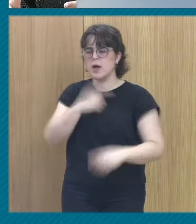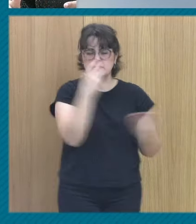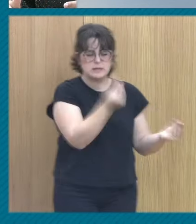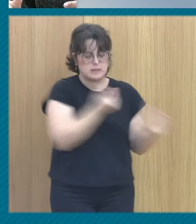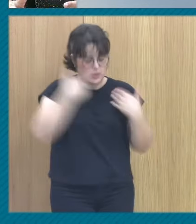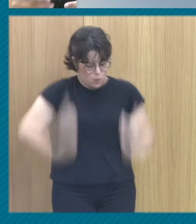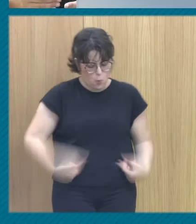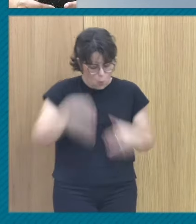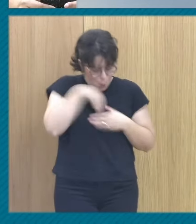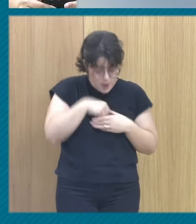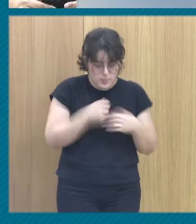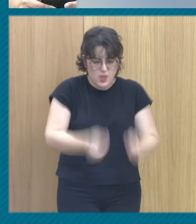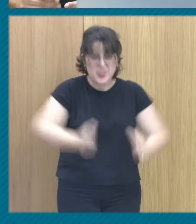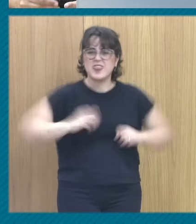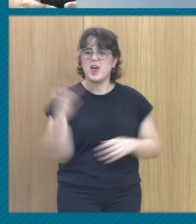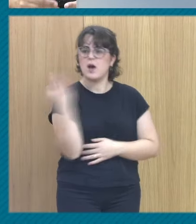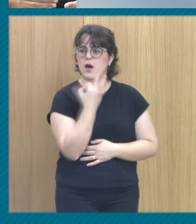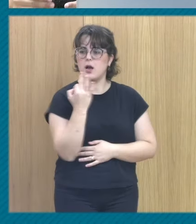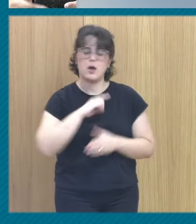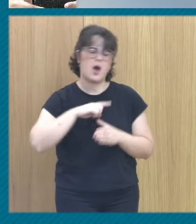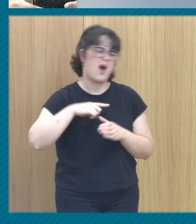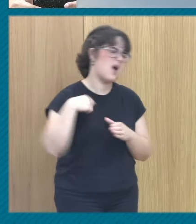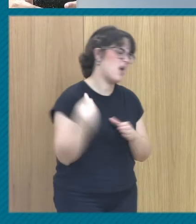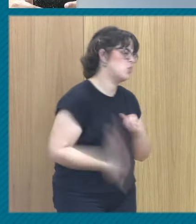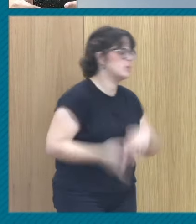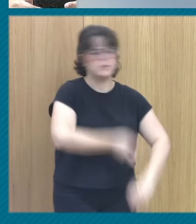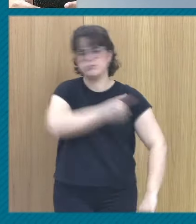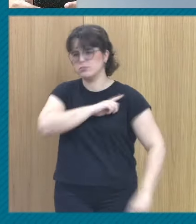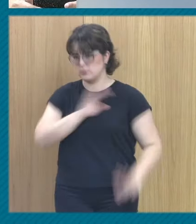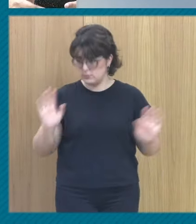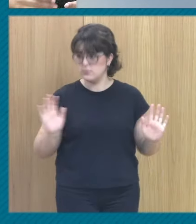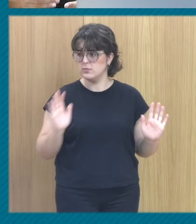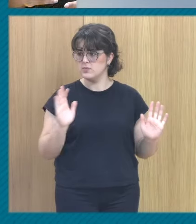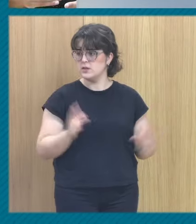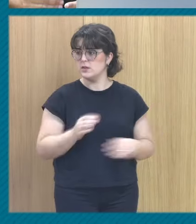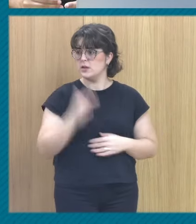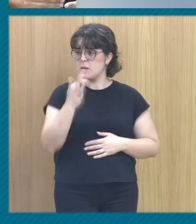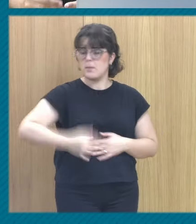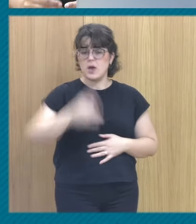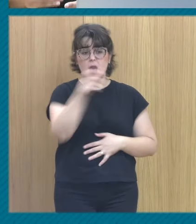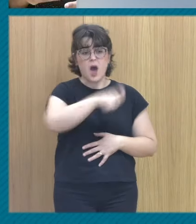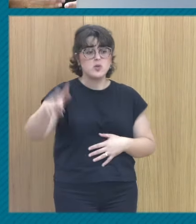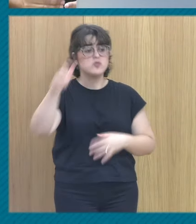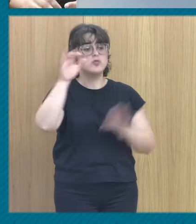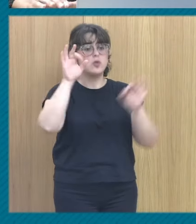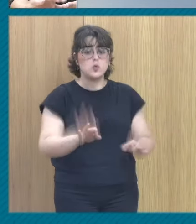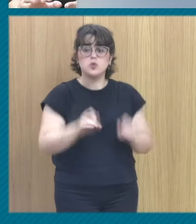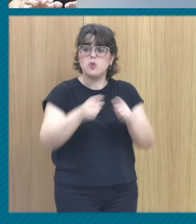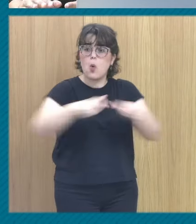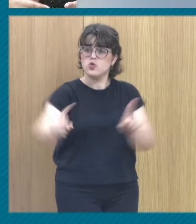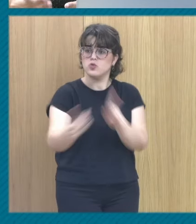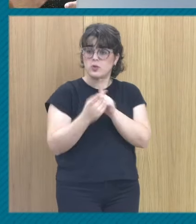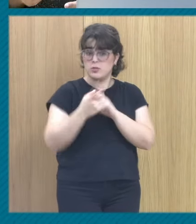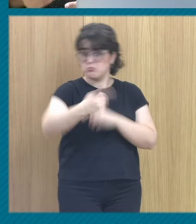corporales producen un agotamiento extremo y las personas que llegan a mi consulta no sean